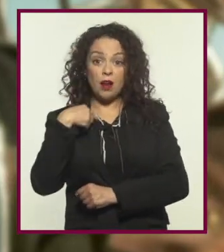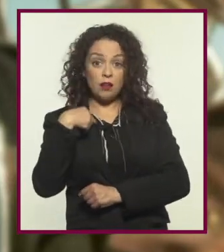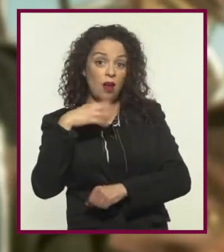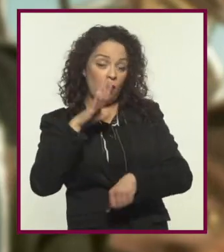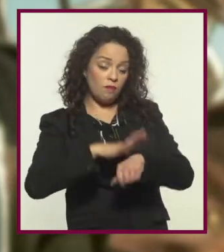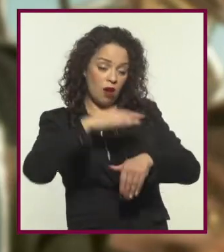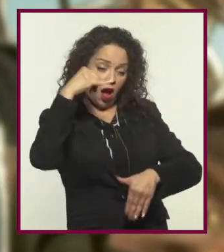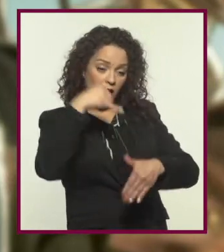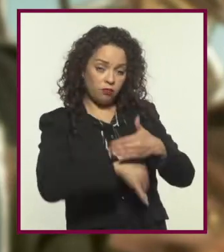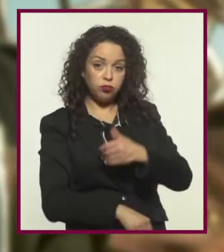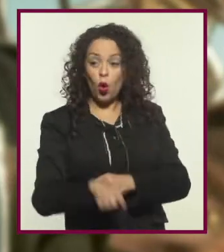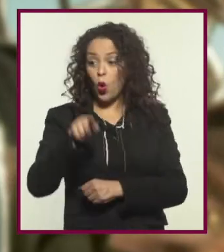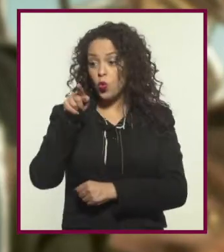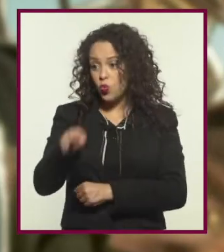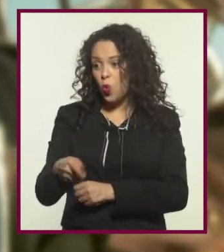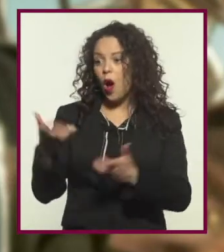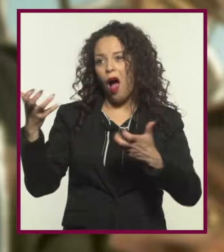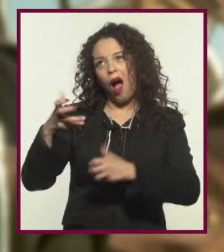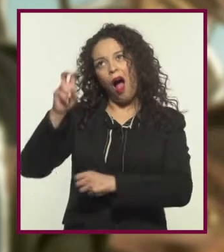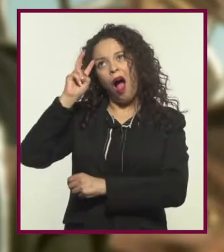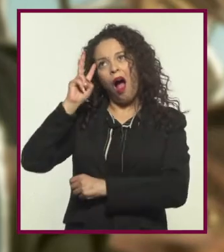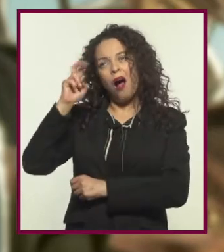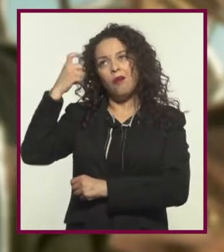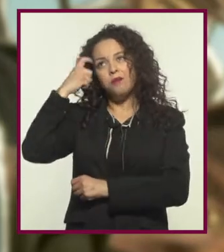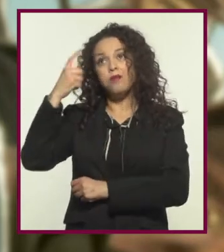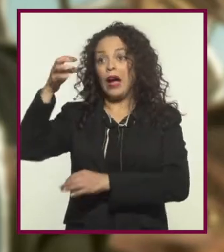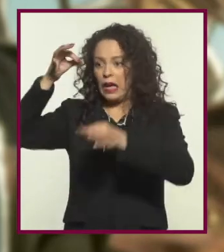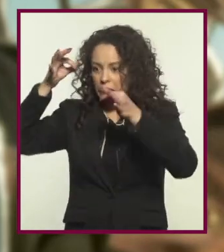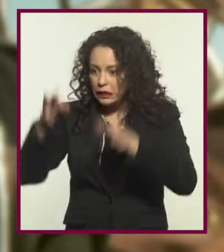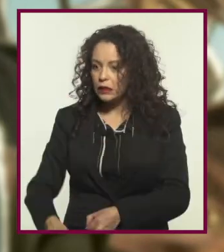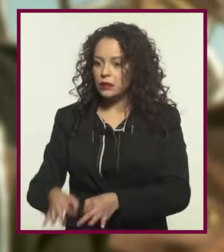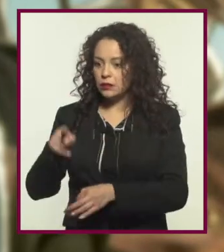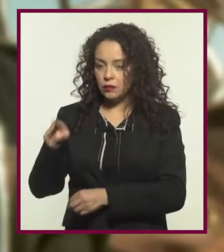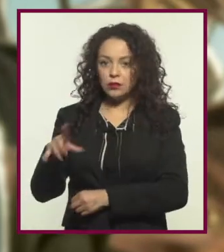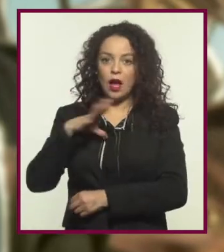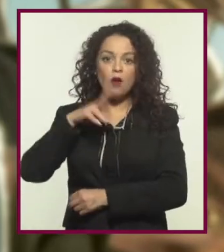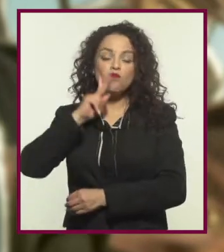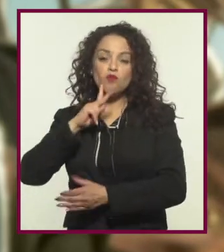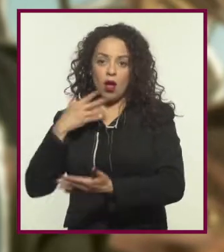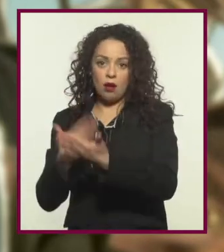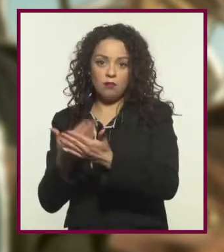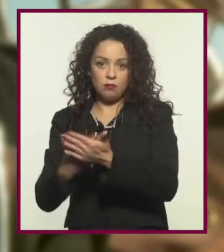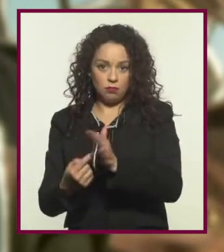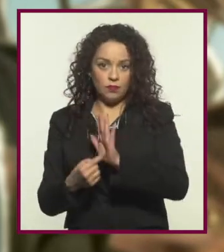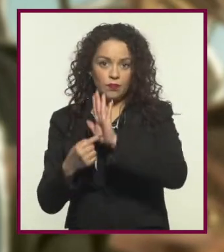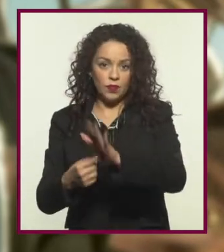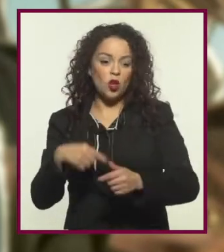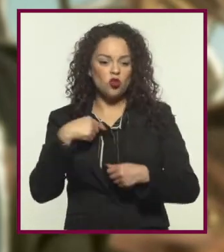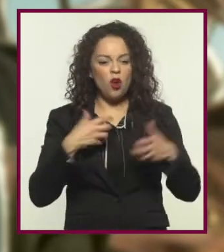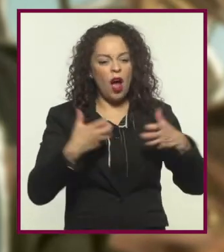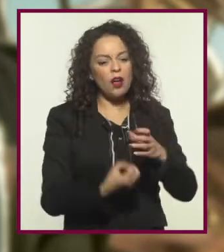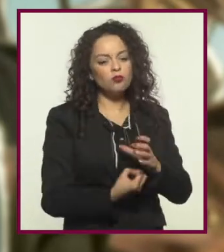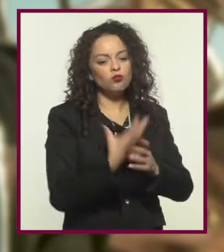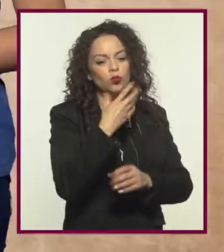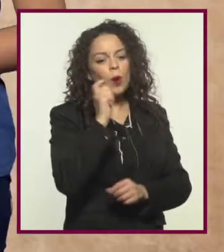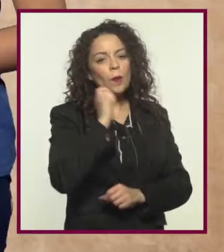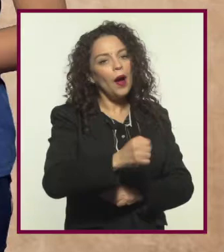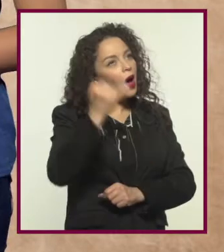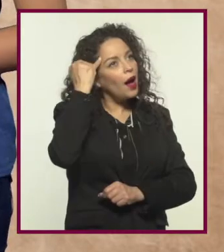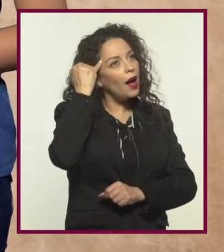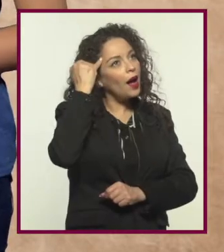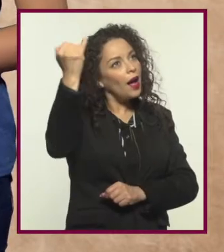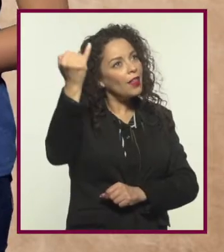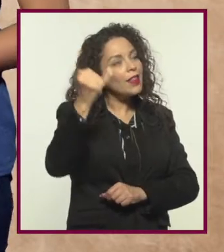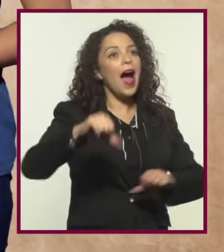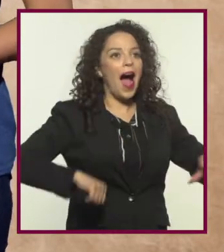pero yo la llevé aún más lejos. Tú trabajabas con invenciones y descubrimientos reales, y yo buscaba hacer nuevos ejercicios de